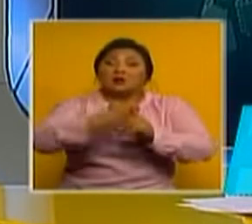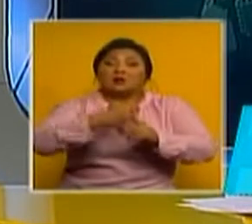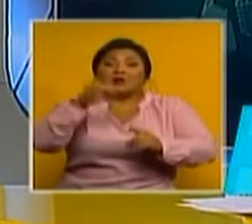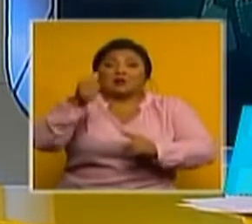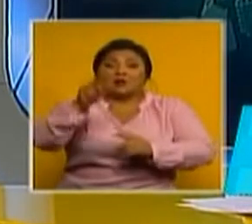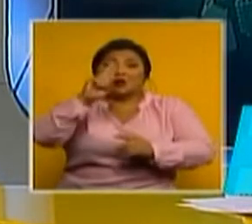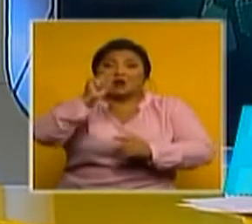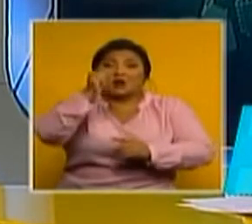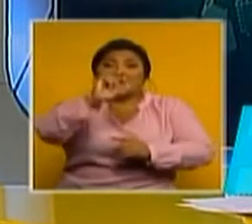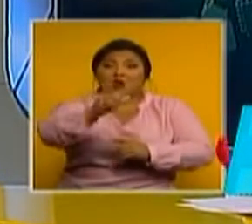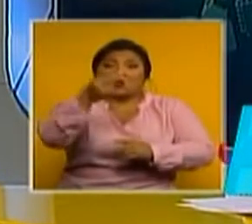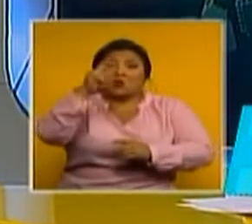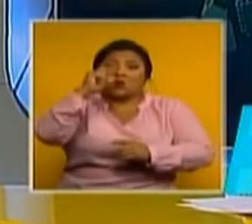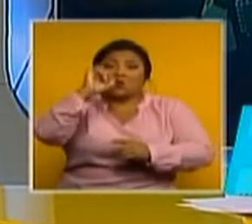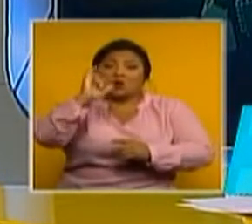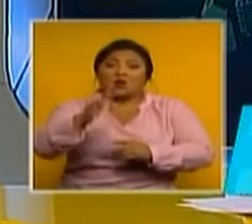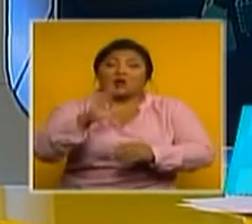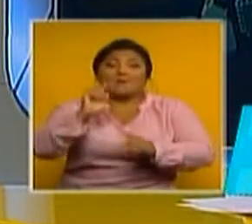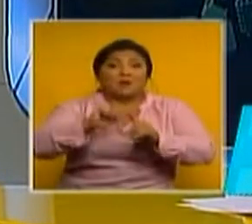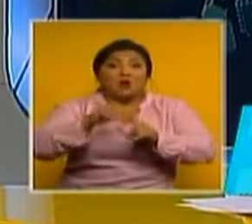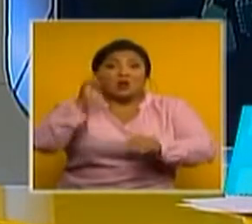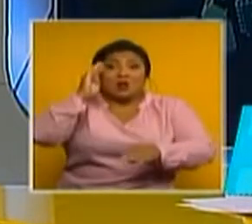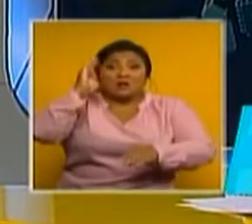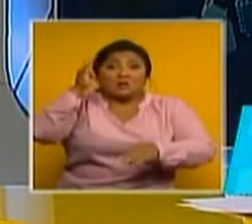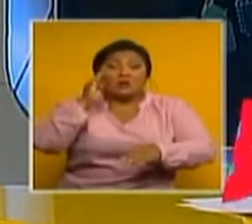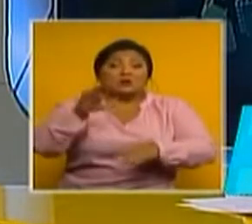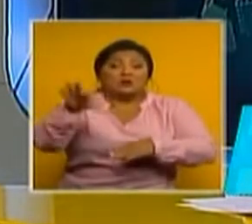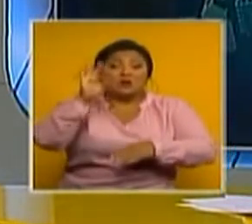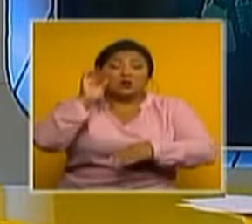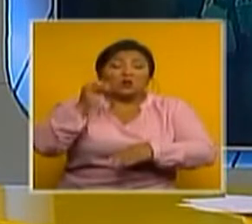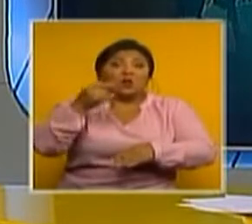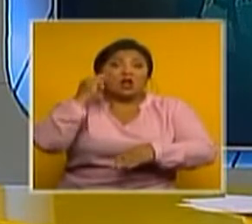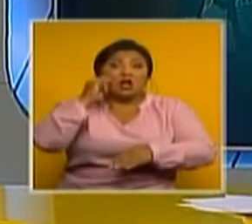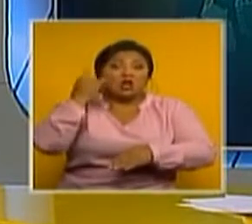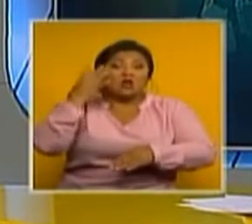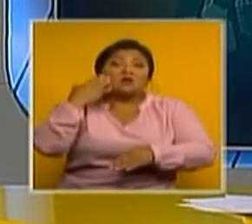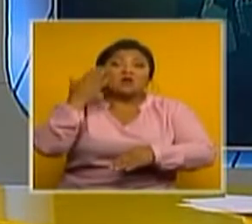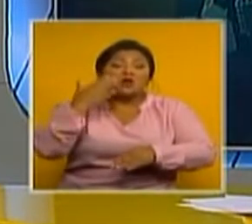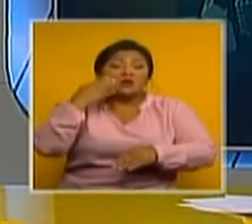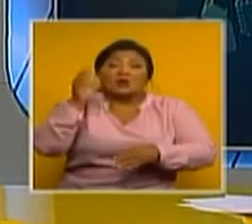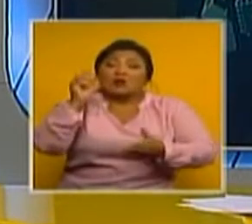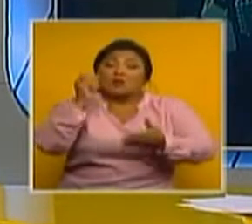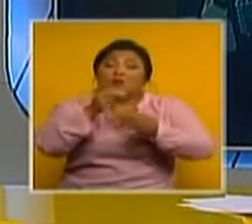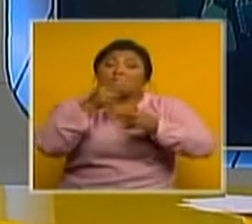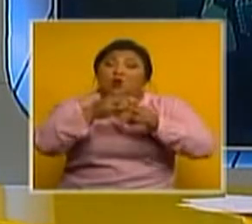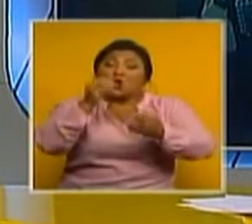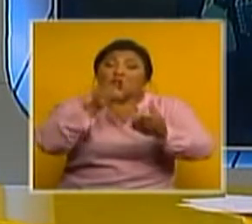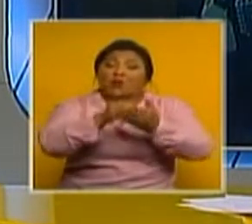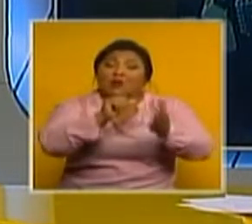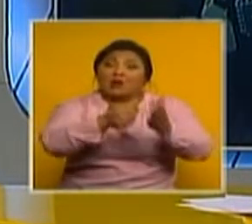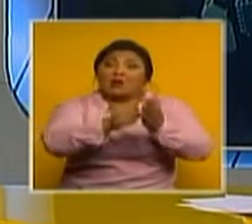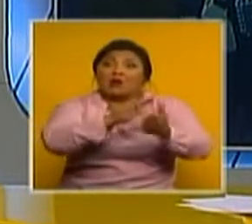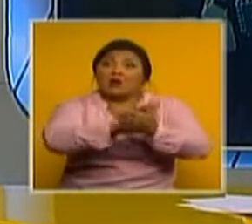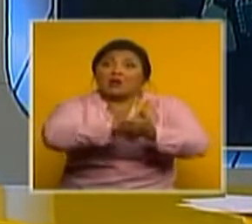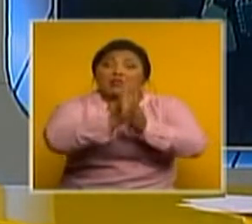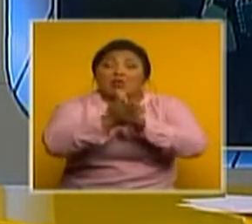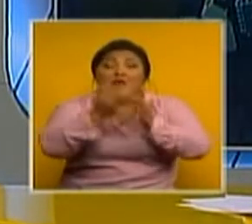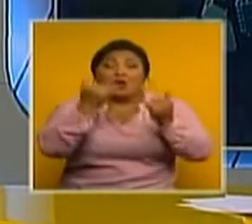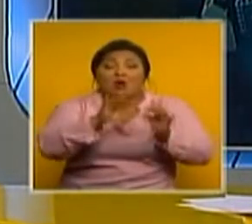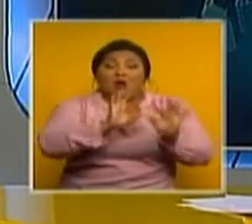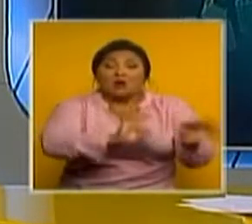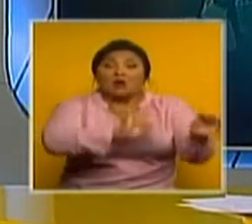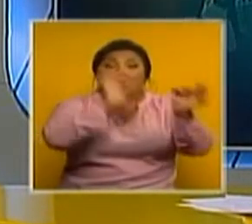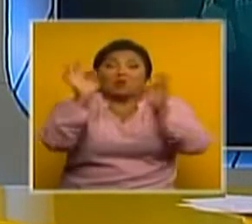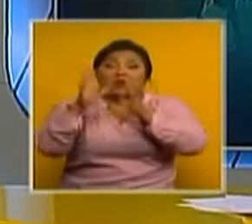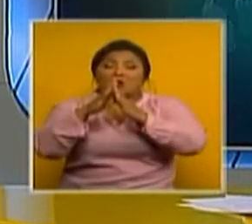acusaciones mientras la policía descubrió que la niña no ha sido inscrita en el registro civil y por ahora la trasladaron a una casa